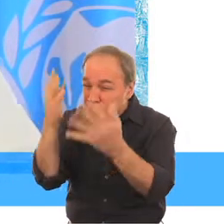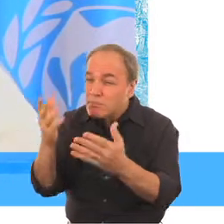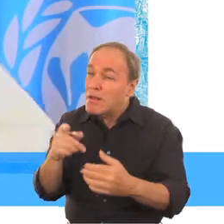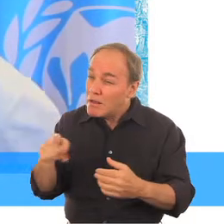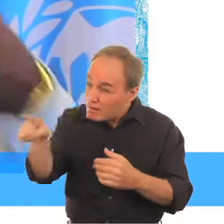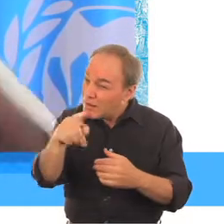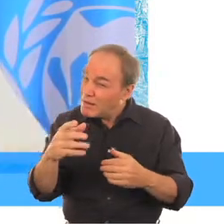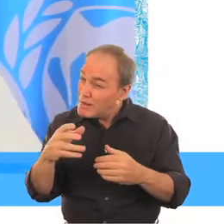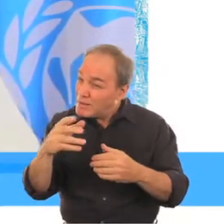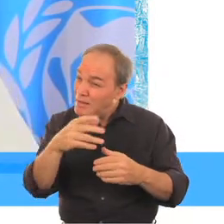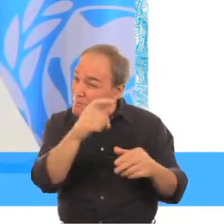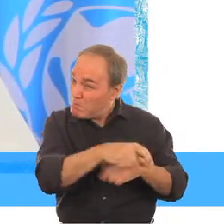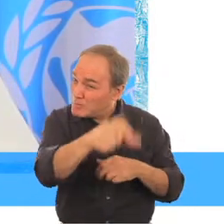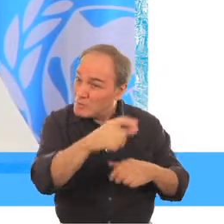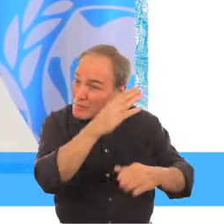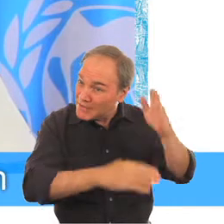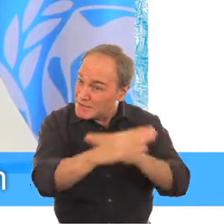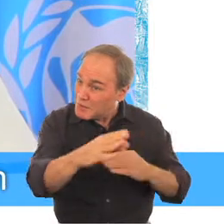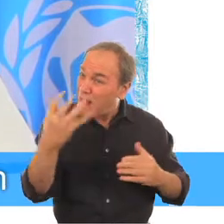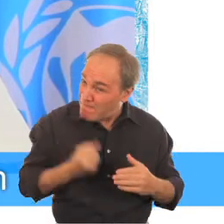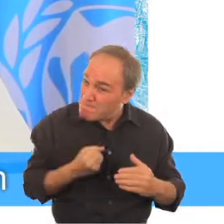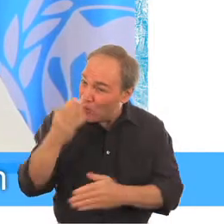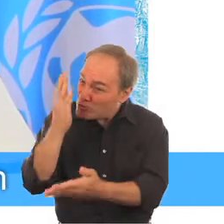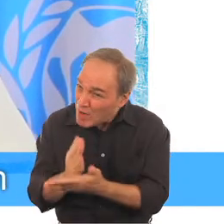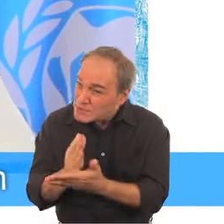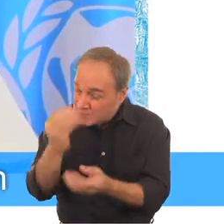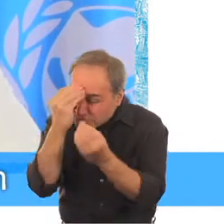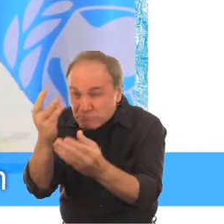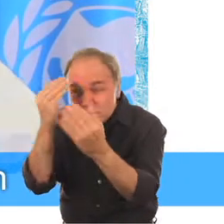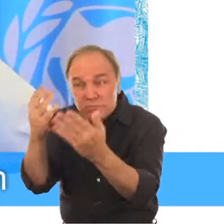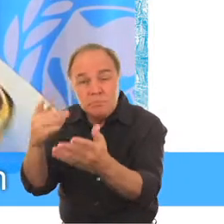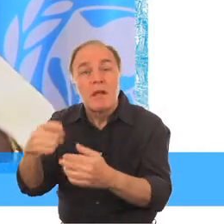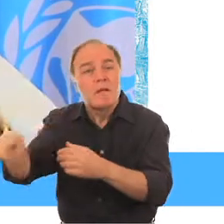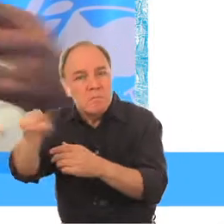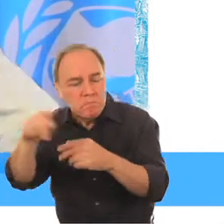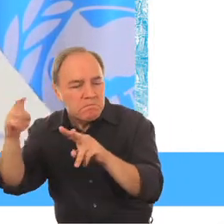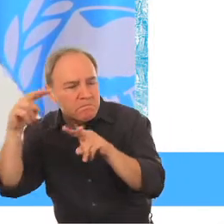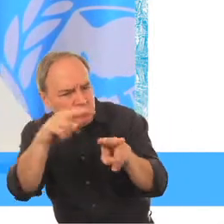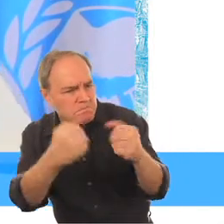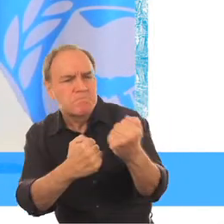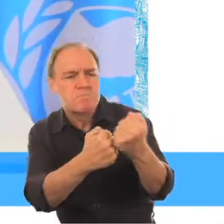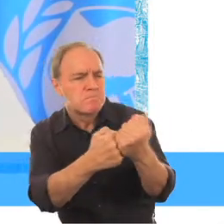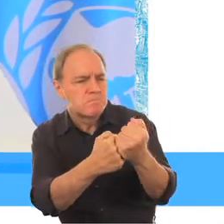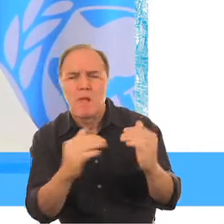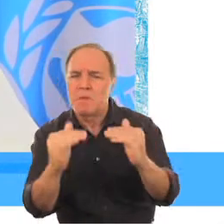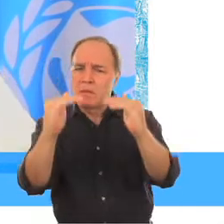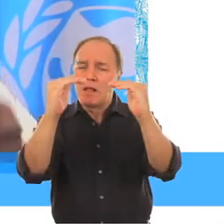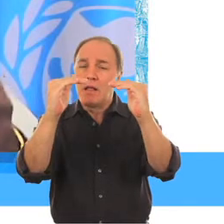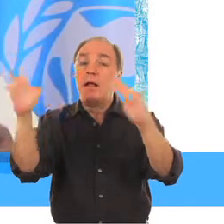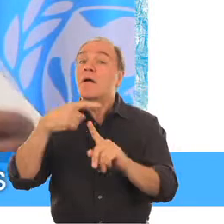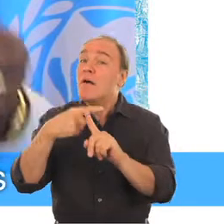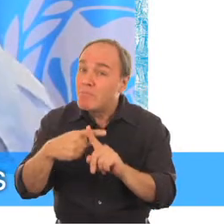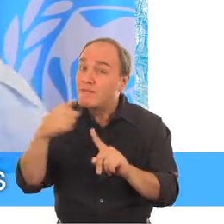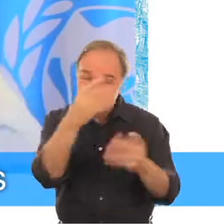mediante una comunicación efectiva, los derechos de las personas con discapacidad Para que puedan cuidar mejor de ellas y también para